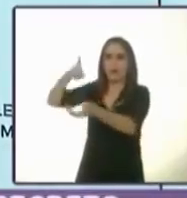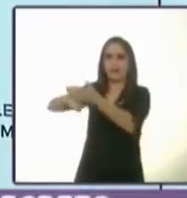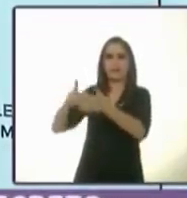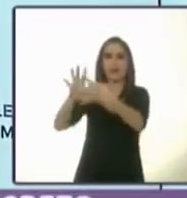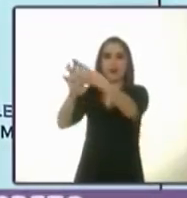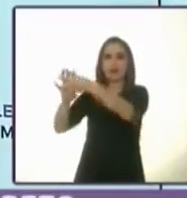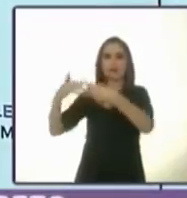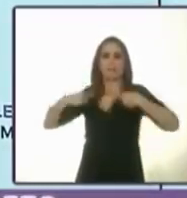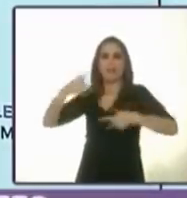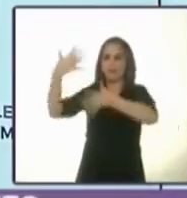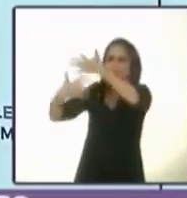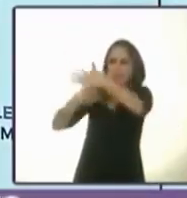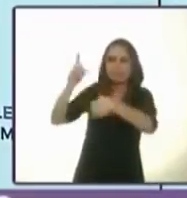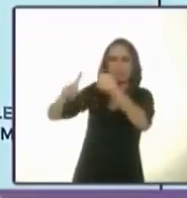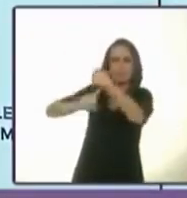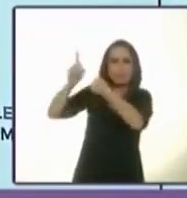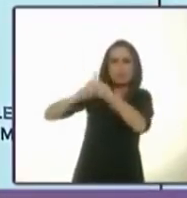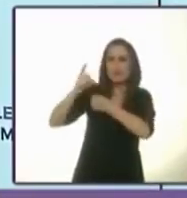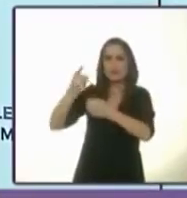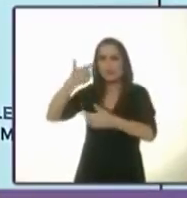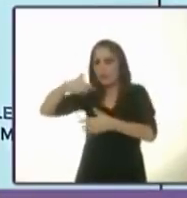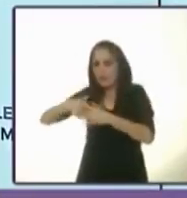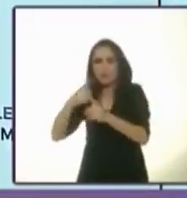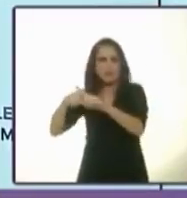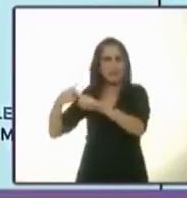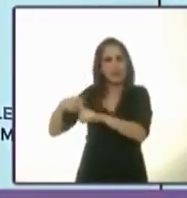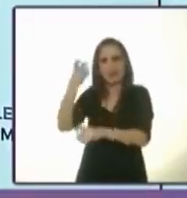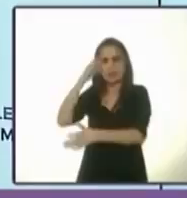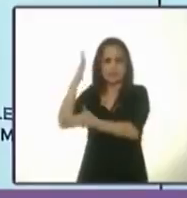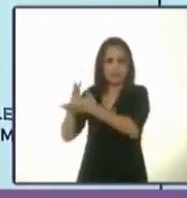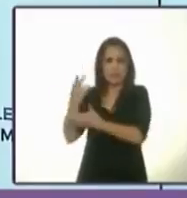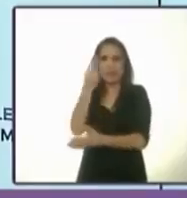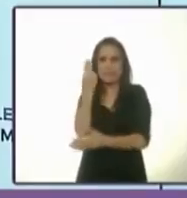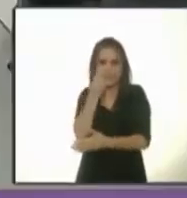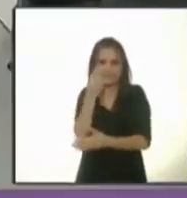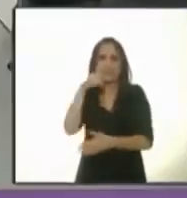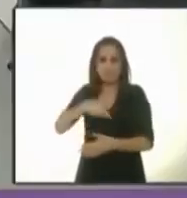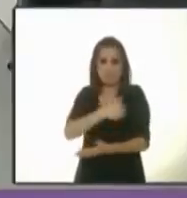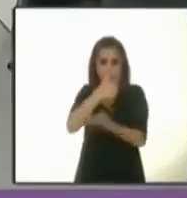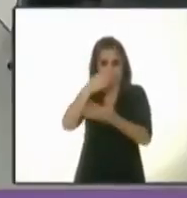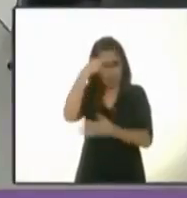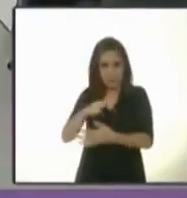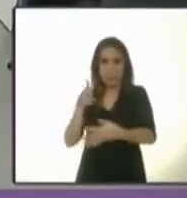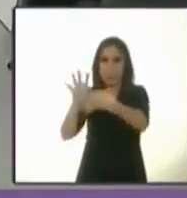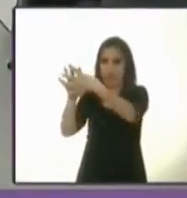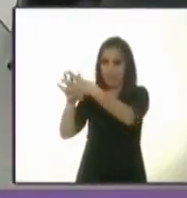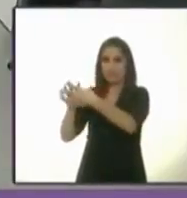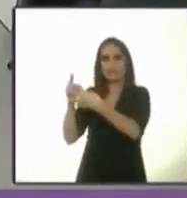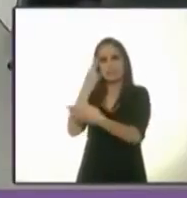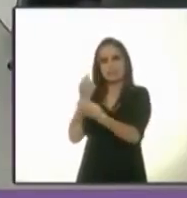Necesitamos recuperar la autoridad del Estado en la Ciudad de México. Gracias, candidato.